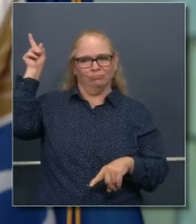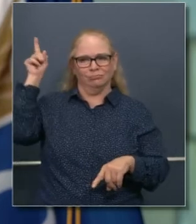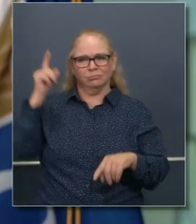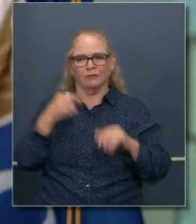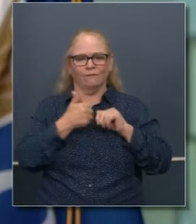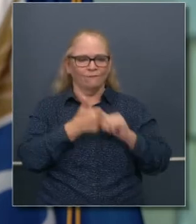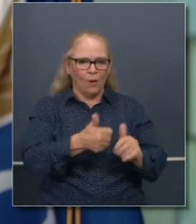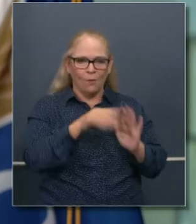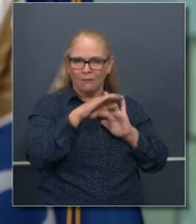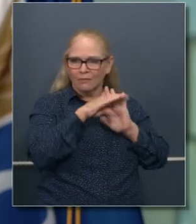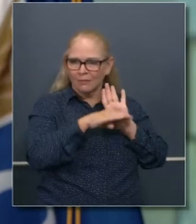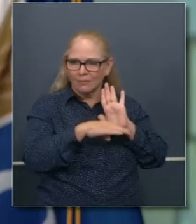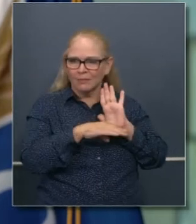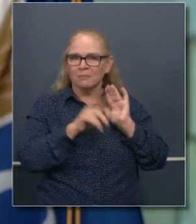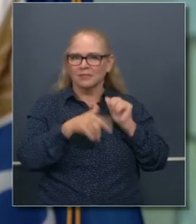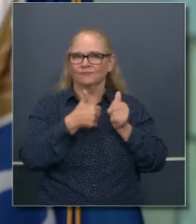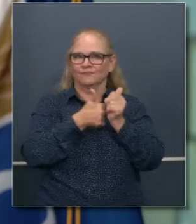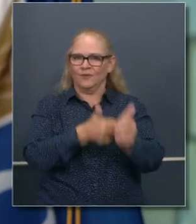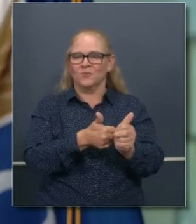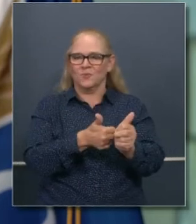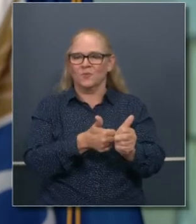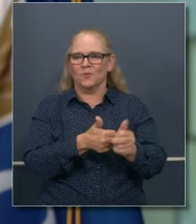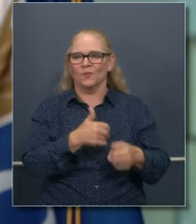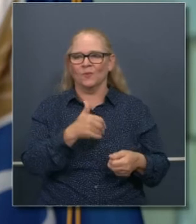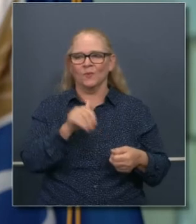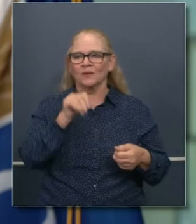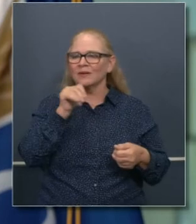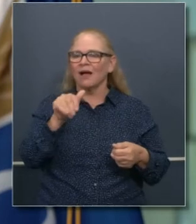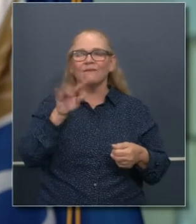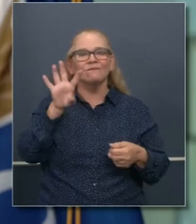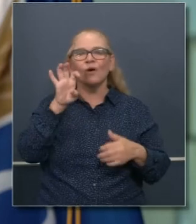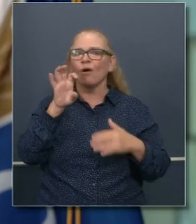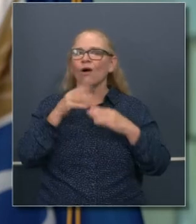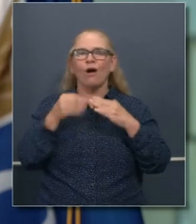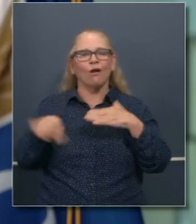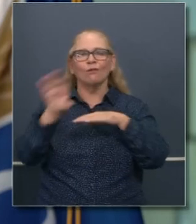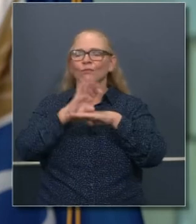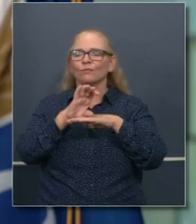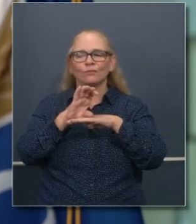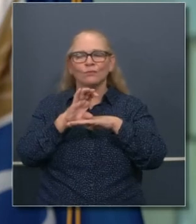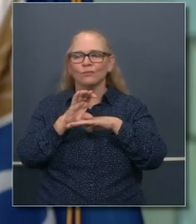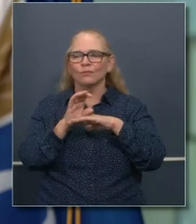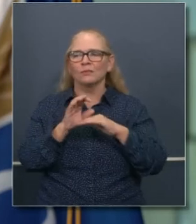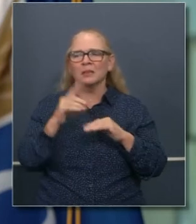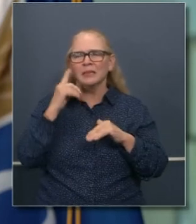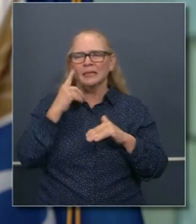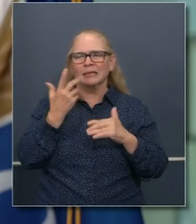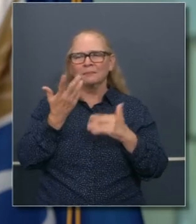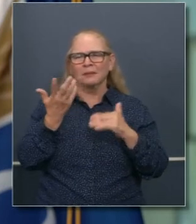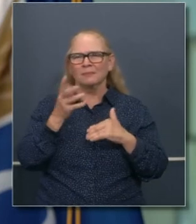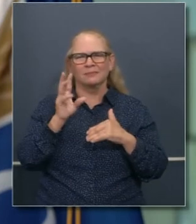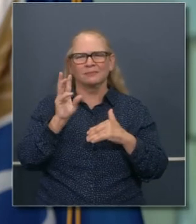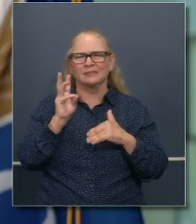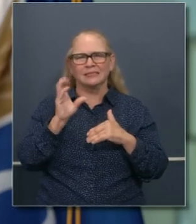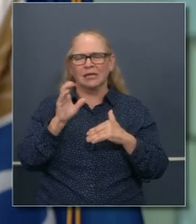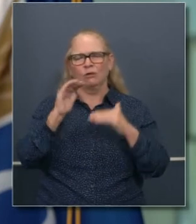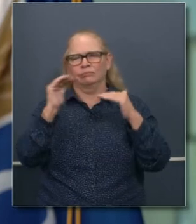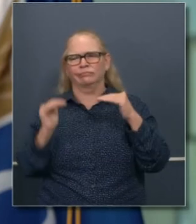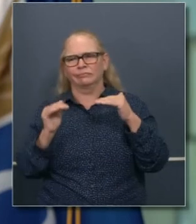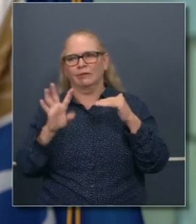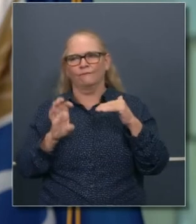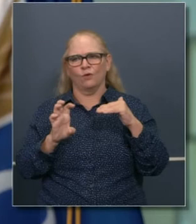Se dijo que habría guías para saber cómo será modificado. Ya no son 400, sino de 600. Ahora creemos que ahora es 400.